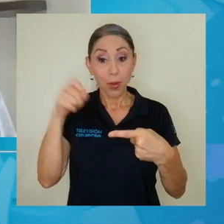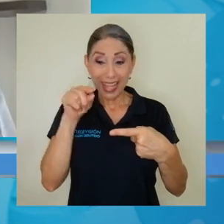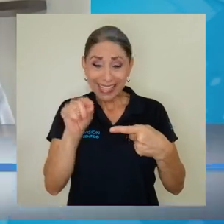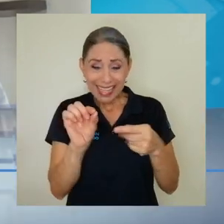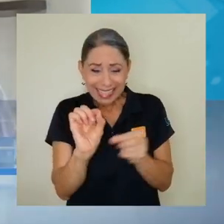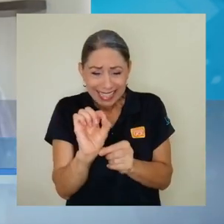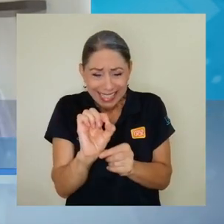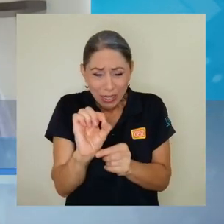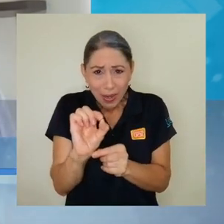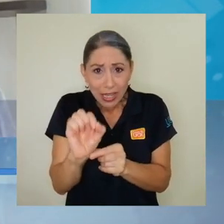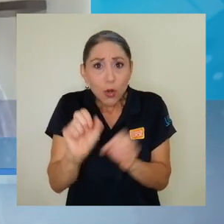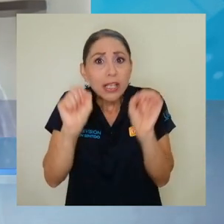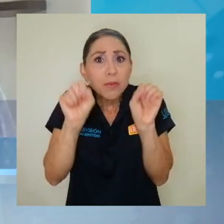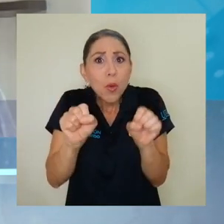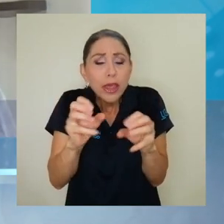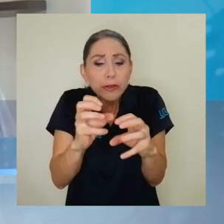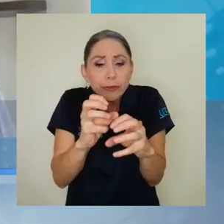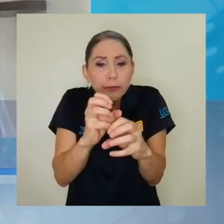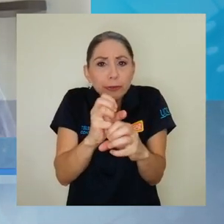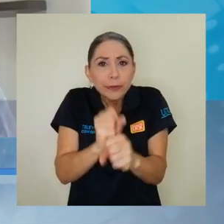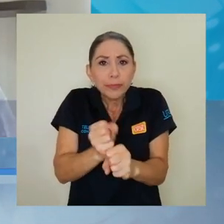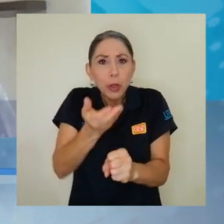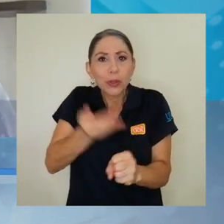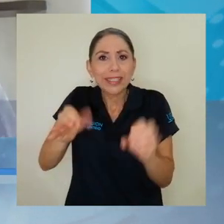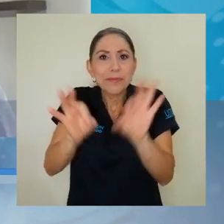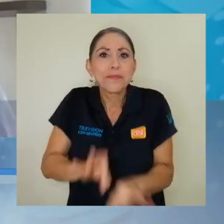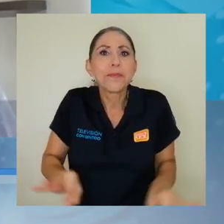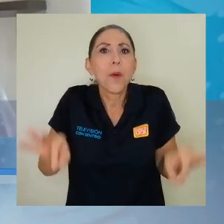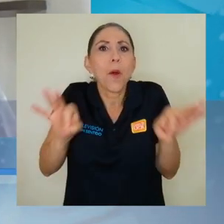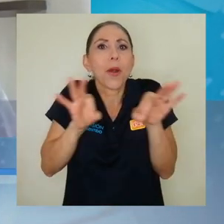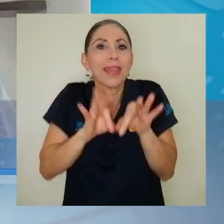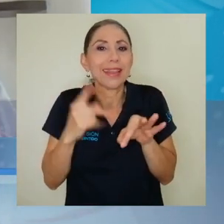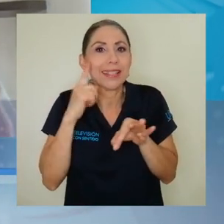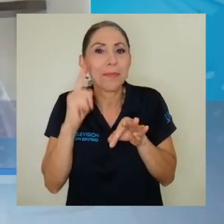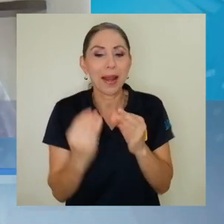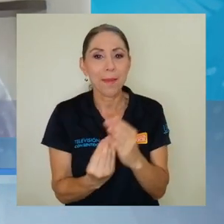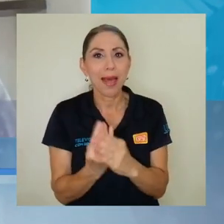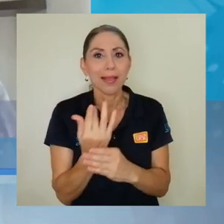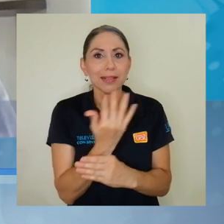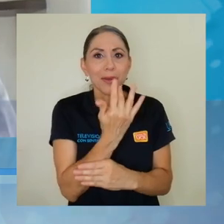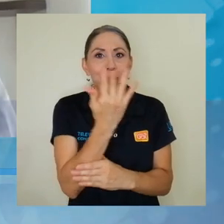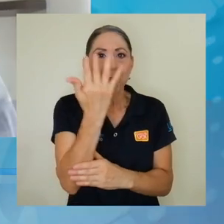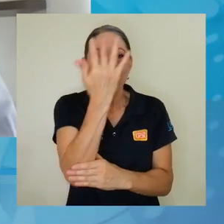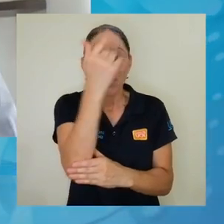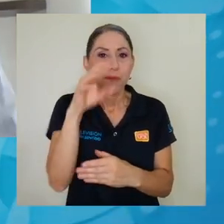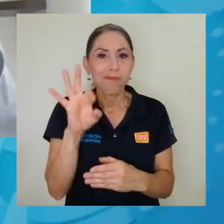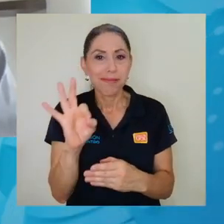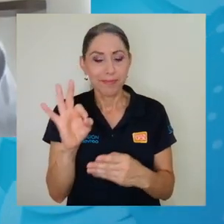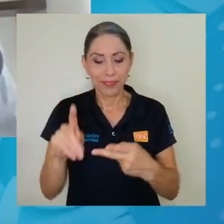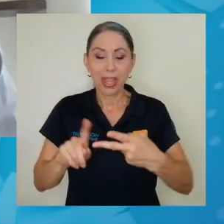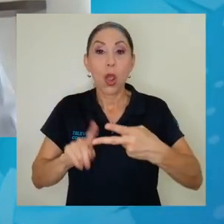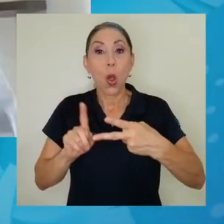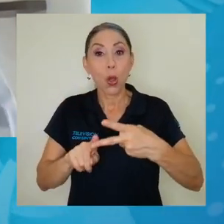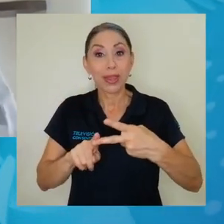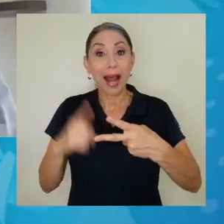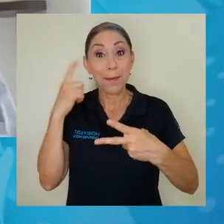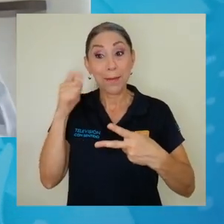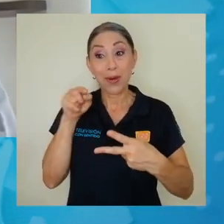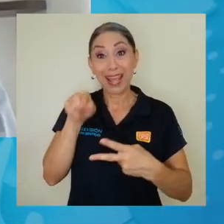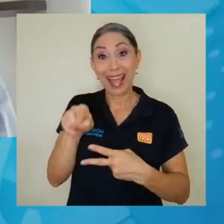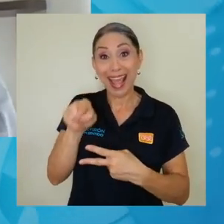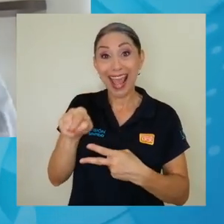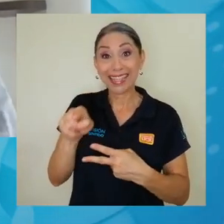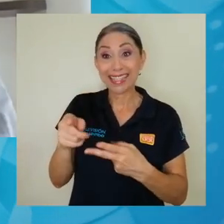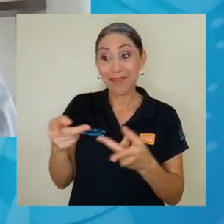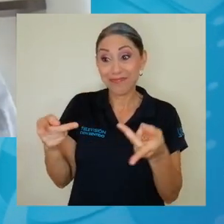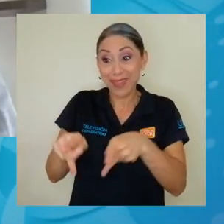pueden retener nutrientes que son importantes para el crecimiento de las plantas y otra es porque debido a esta